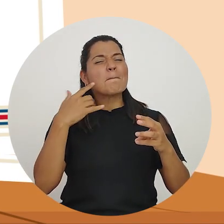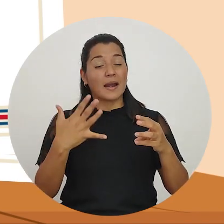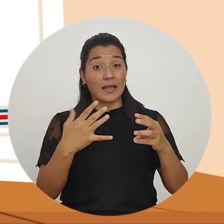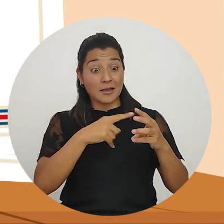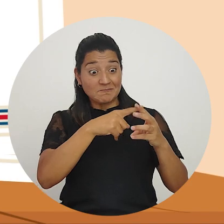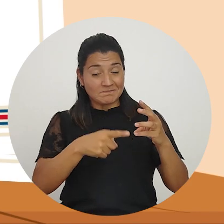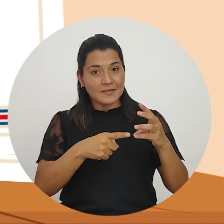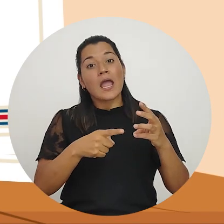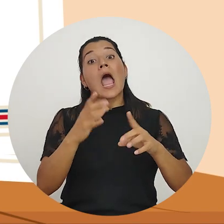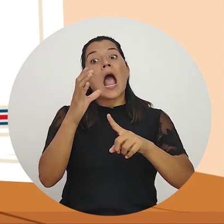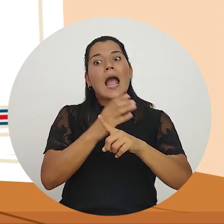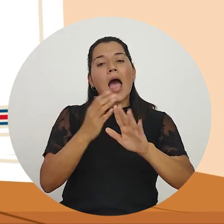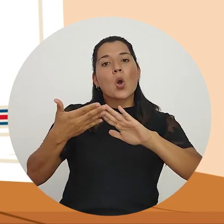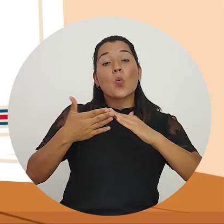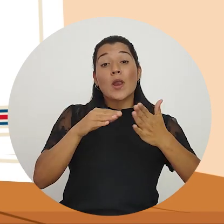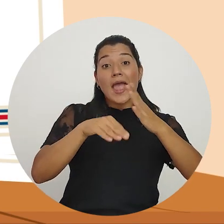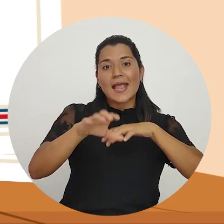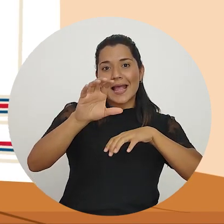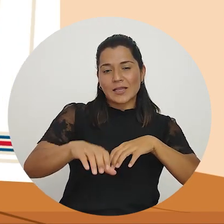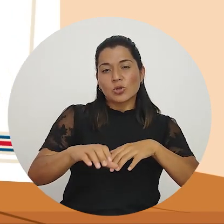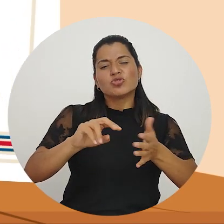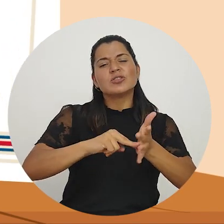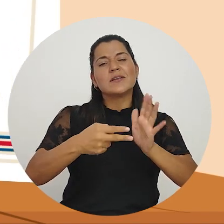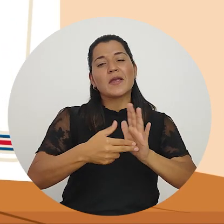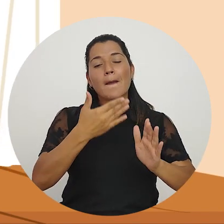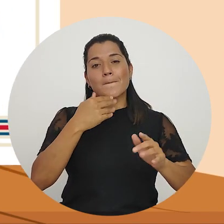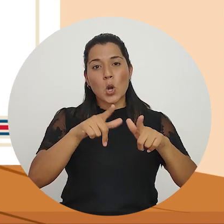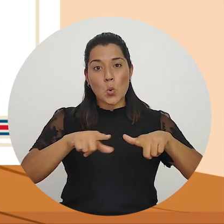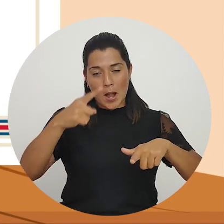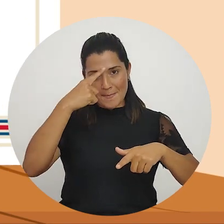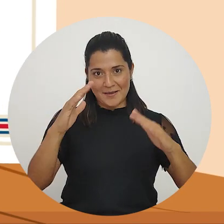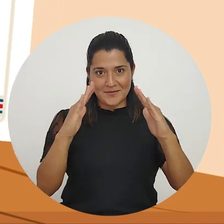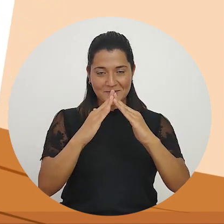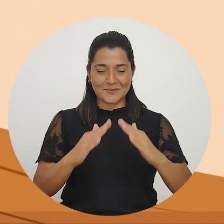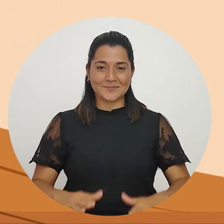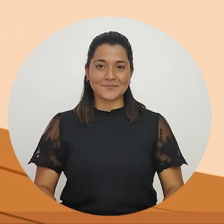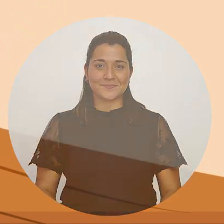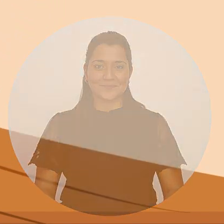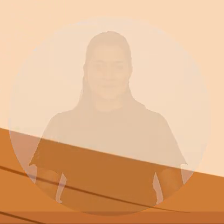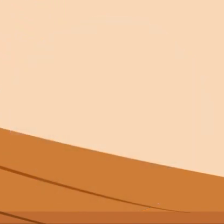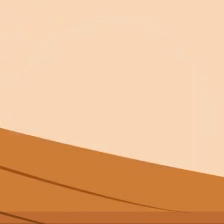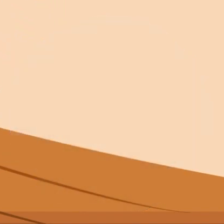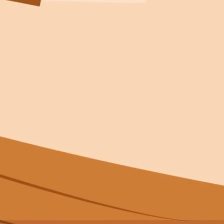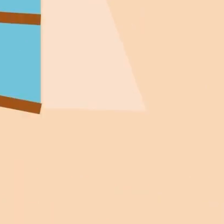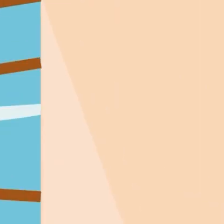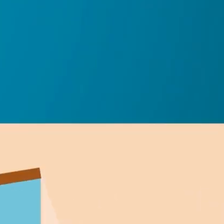estas personas en busca de que cada comunidad del cantón sea un mejor lugar para vivir.